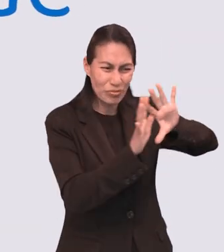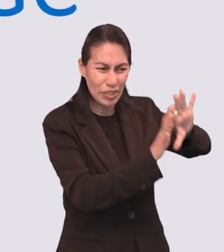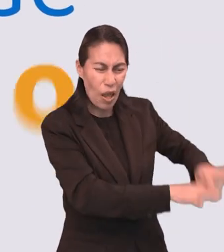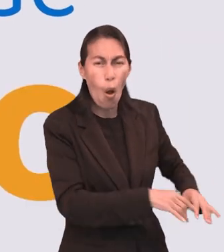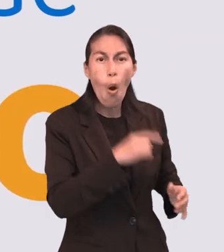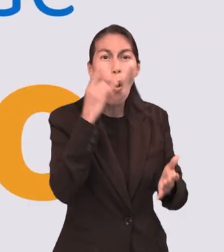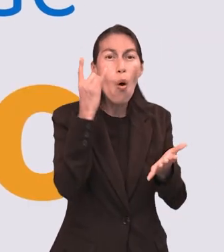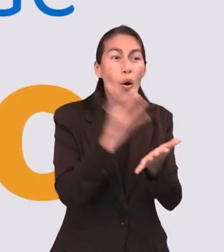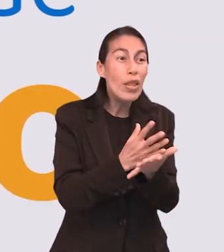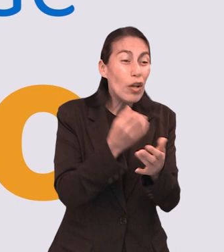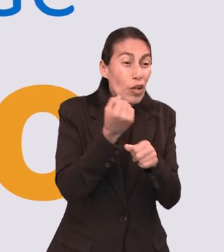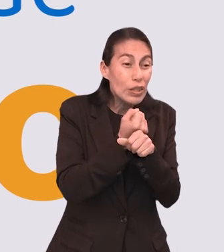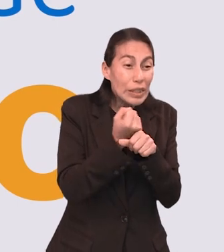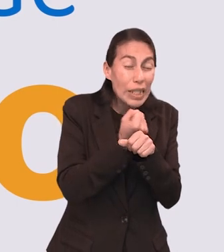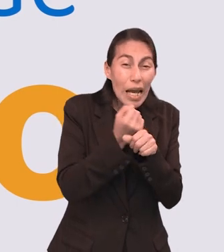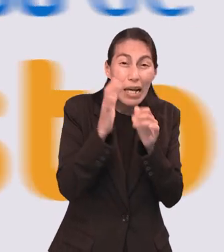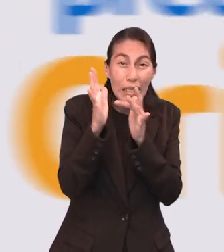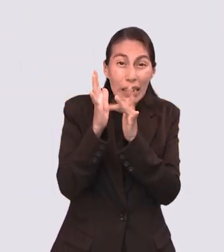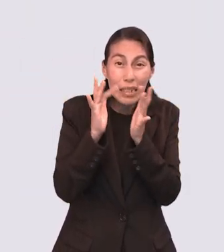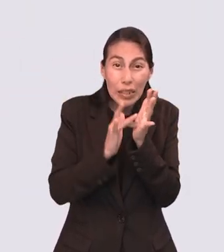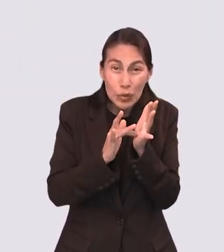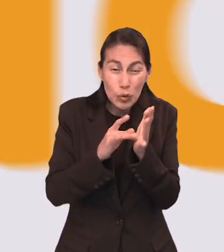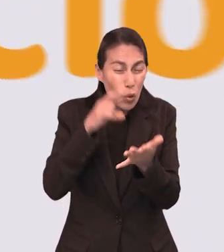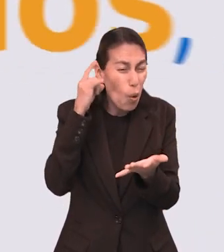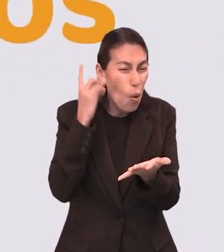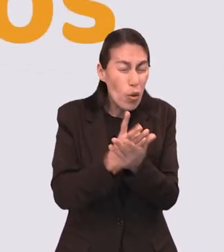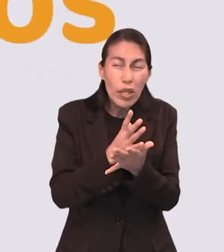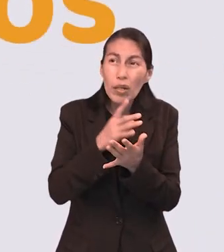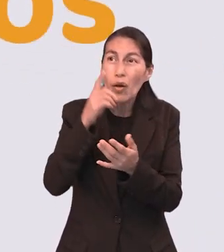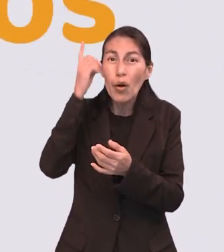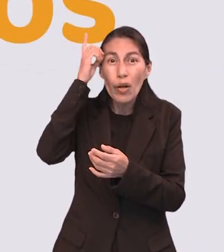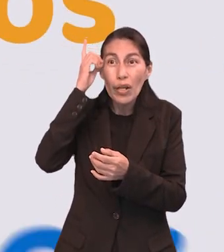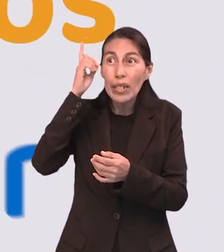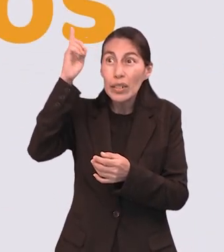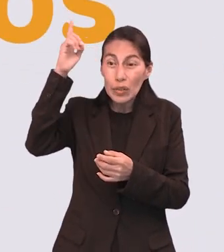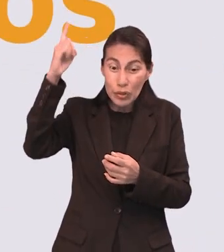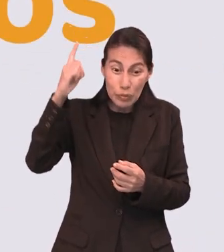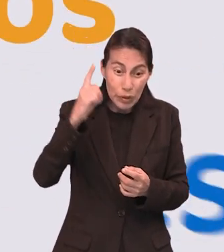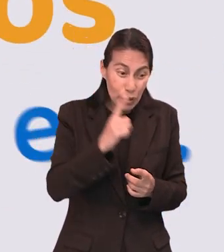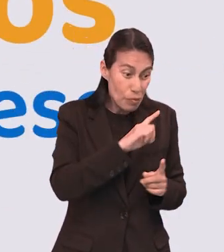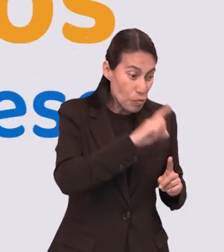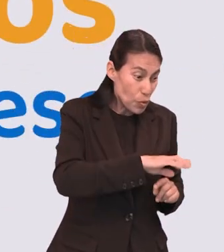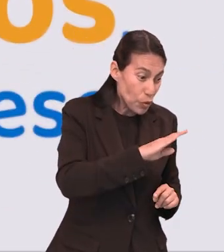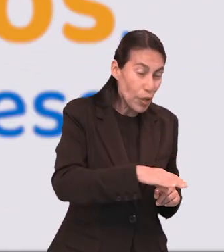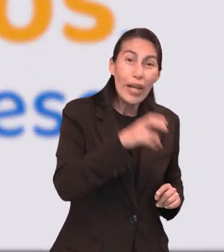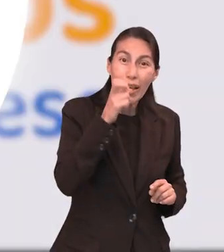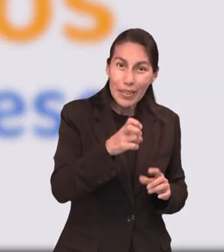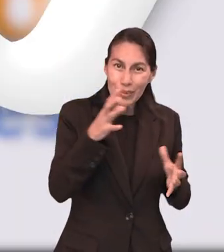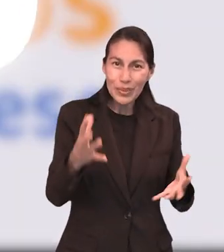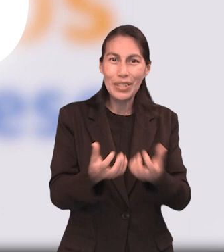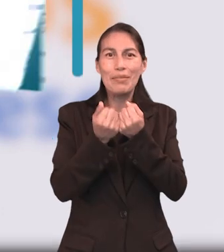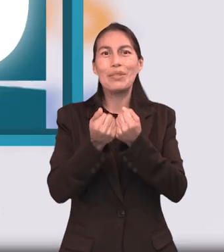preciosa de Cristo, a la que señalaban todos estos sacrificios, podía hacer eso.